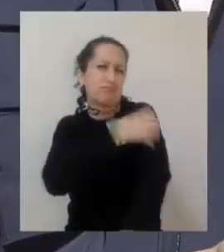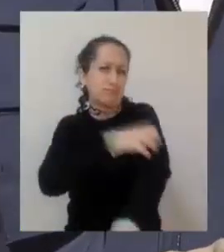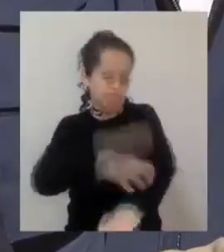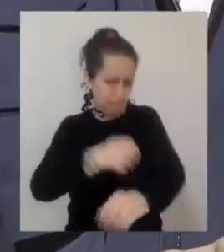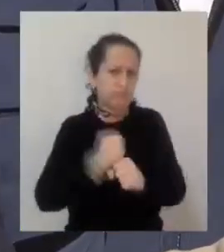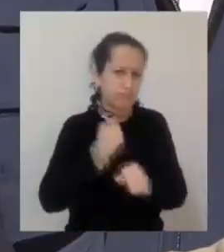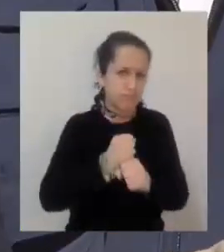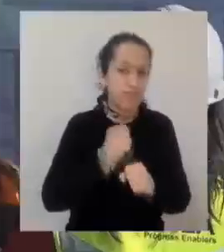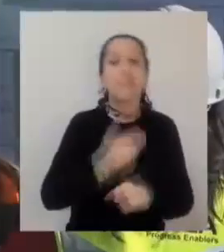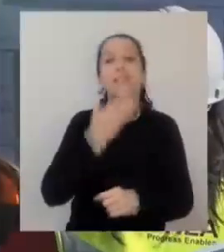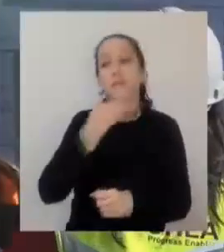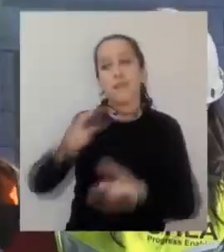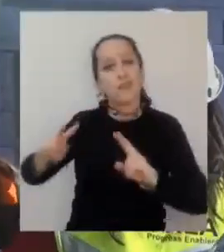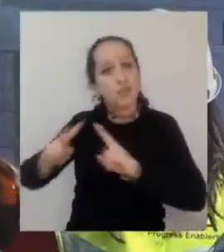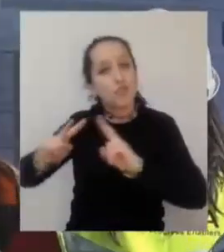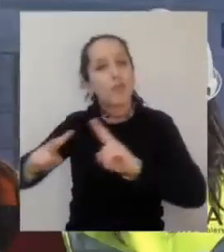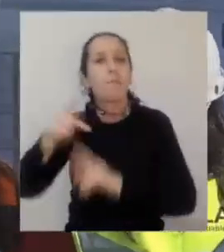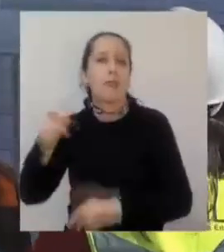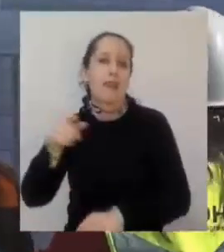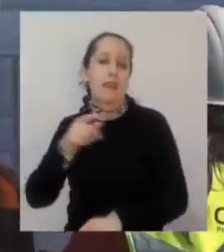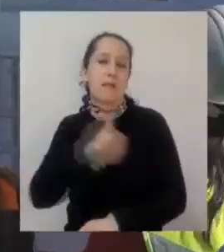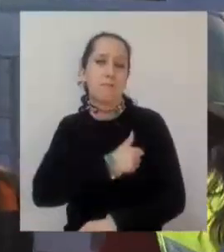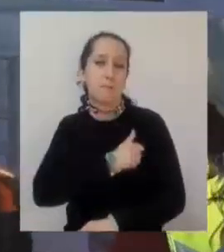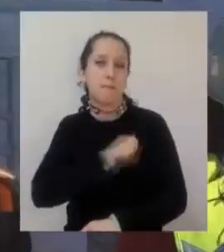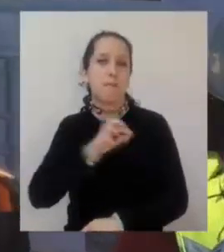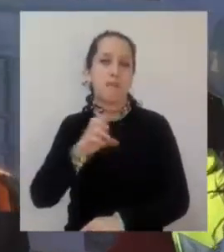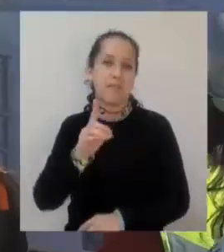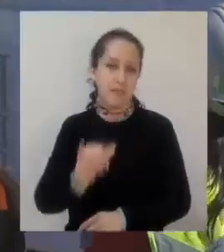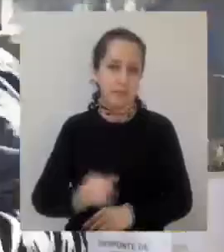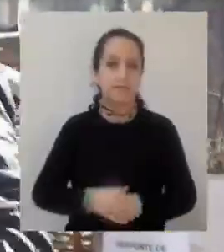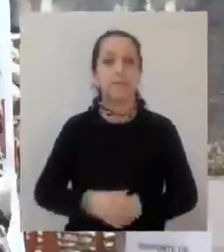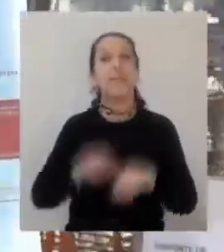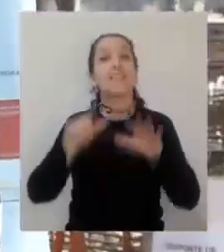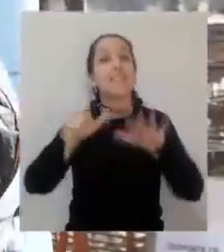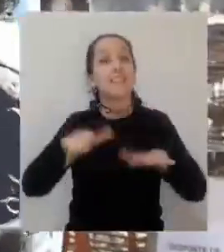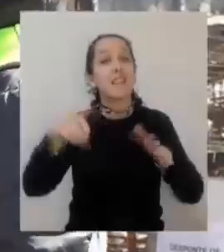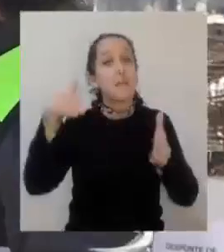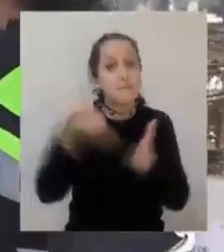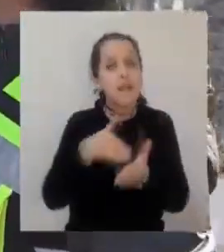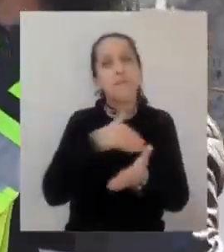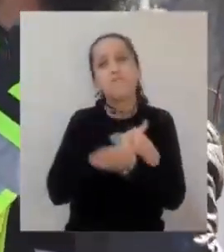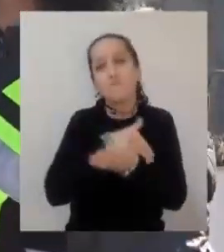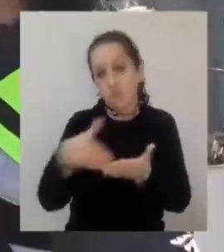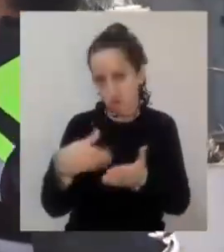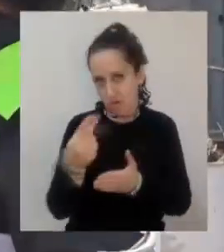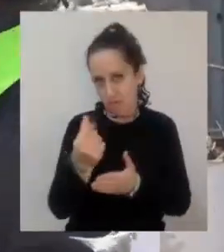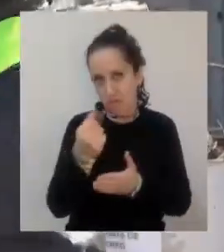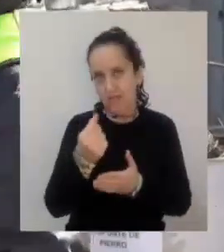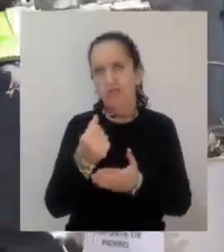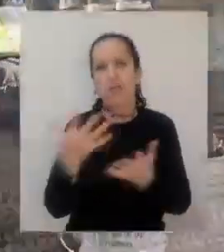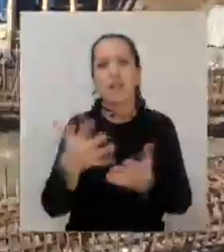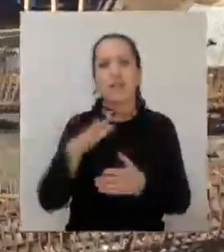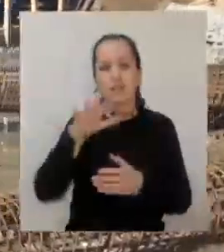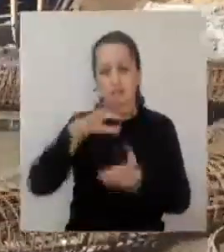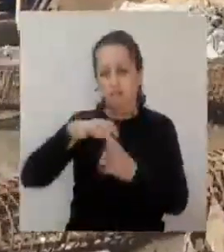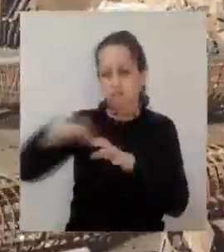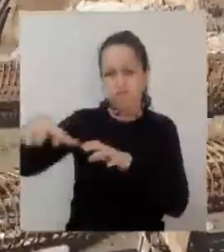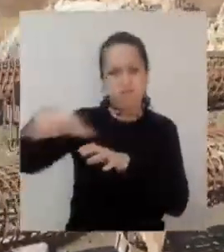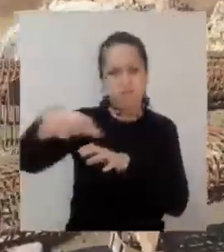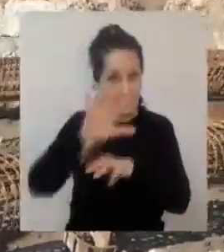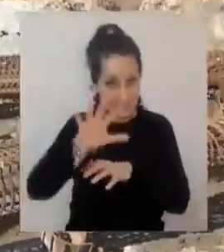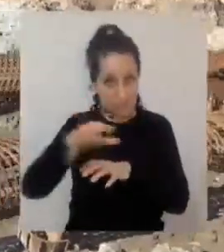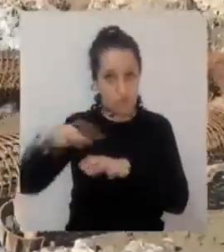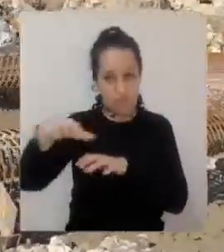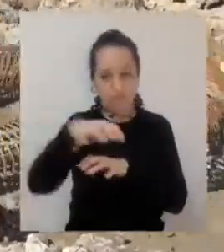también para la PDI. La inversión asciende a 17.000 millones de pesos para la construcción de cinco módulos en base a